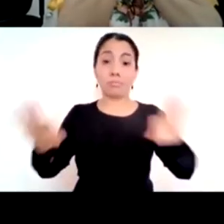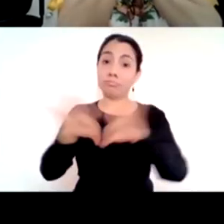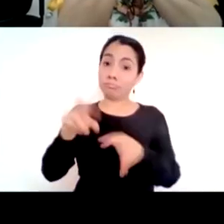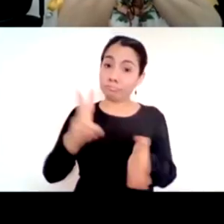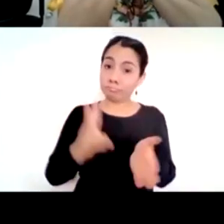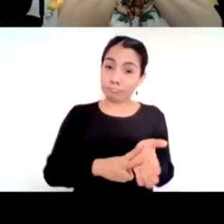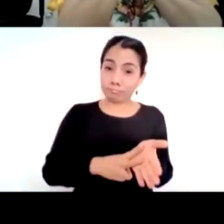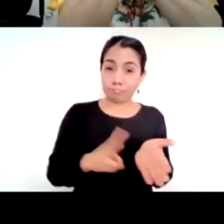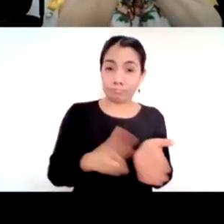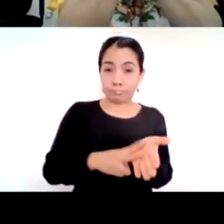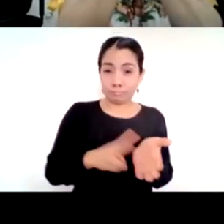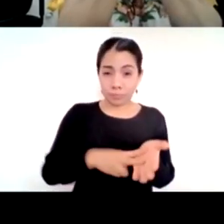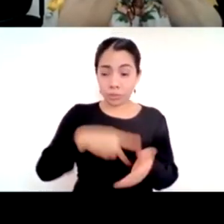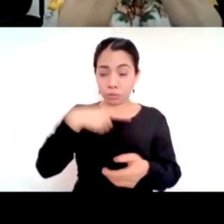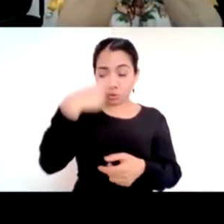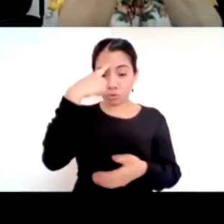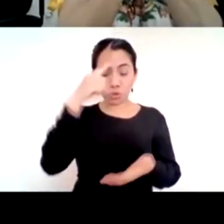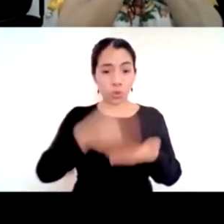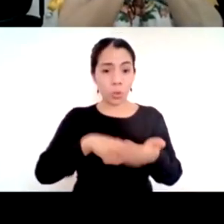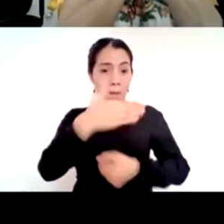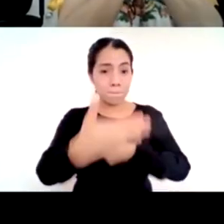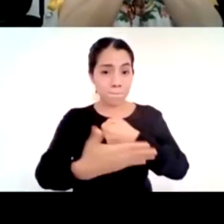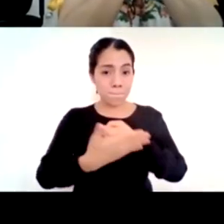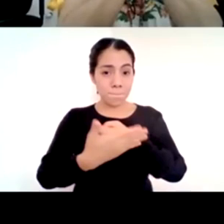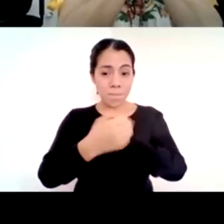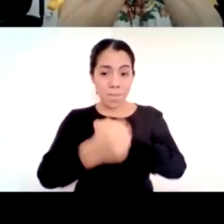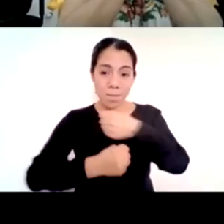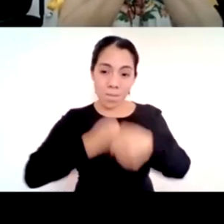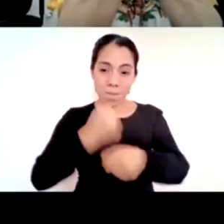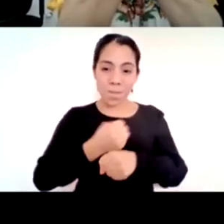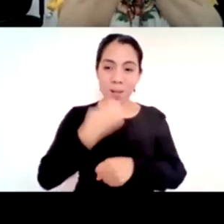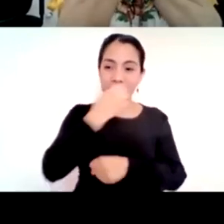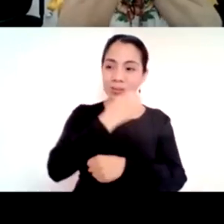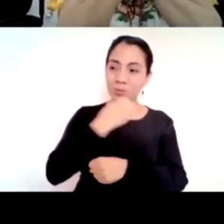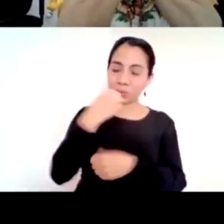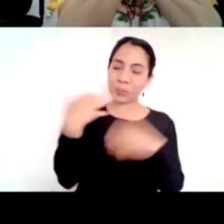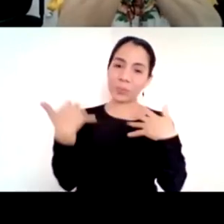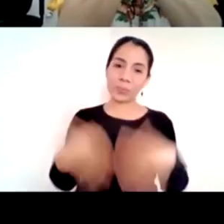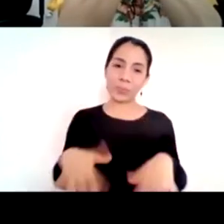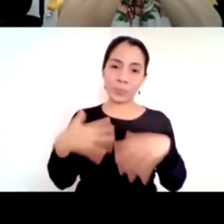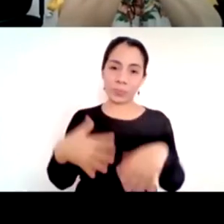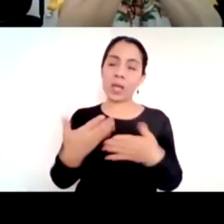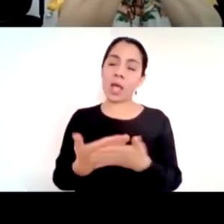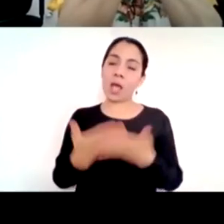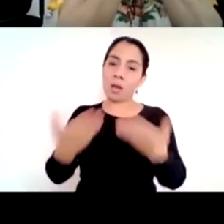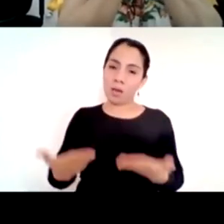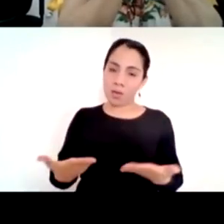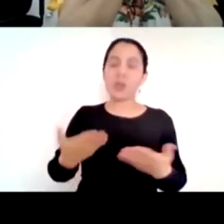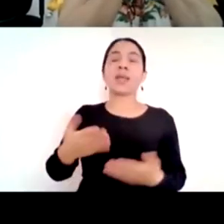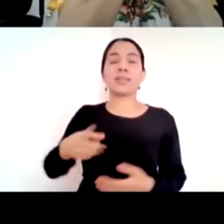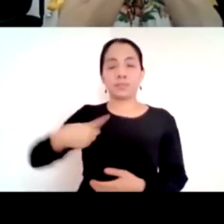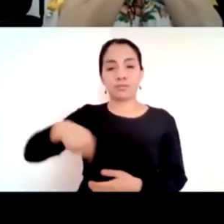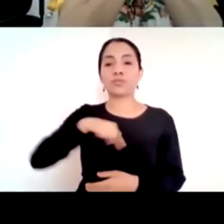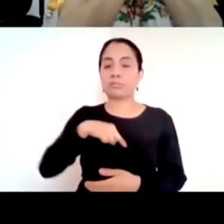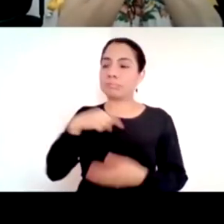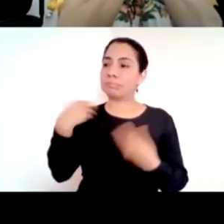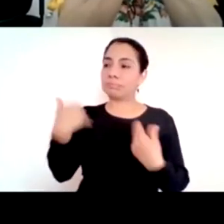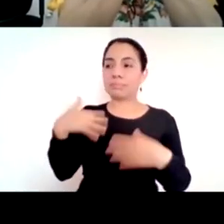a ver a nuestras maestras y maestros con cariño con afecto los extrañamos mucho y como decía Juan Alfonso